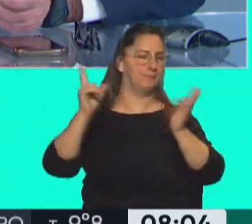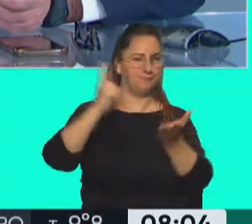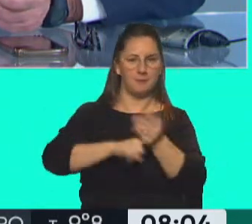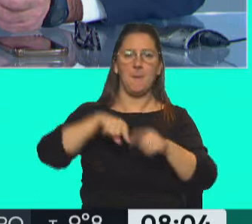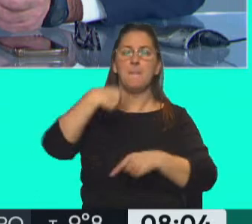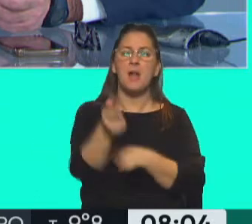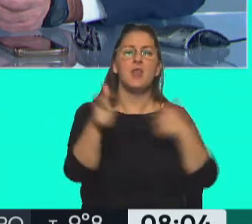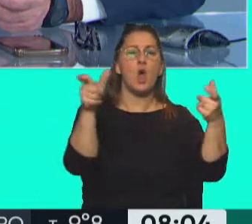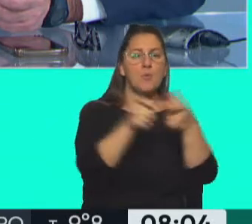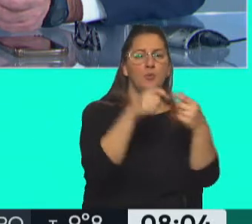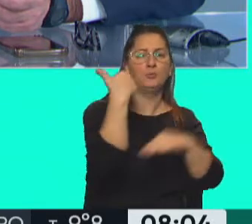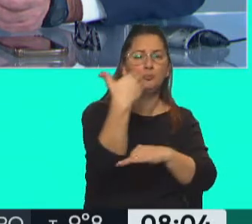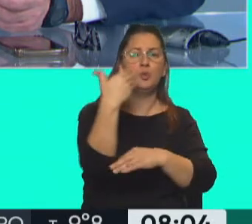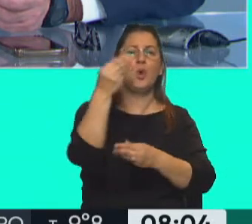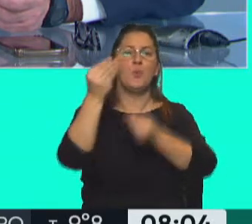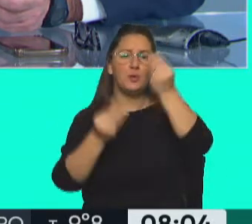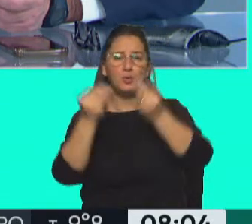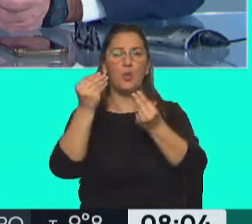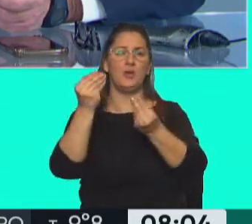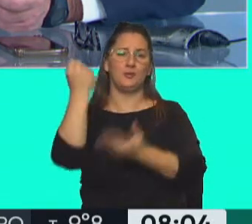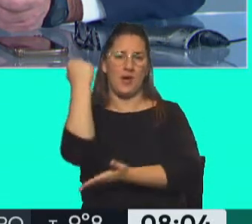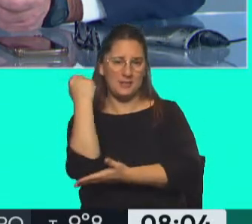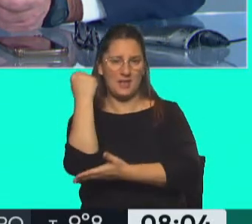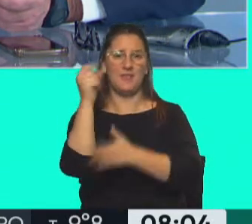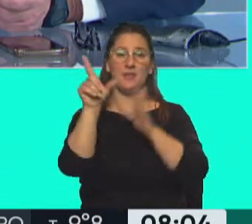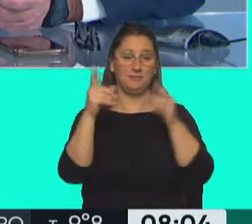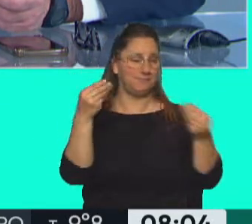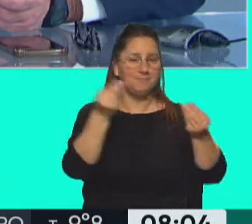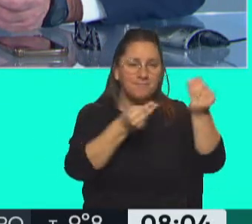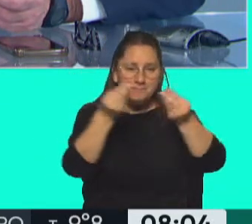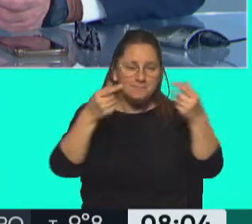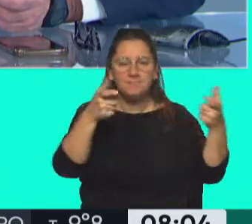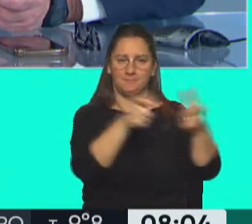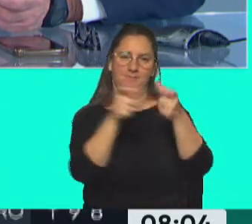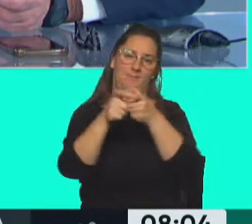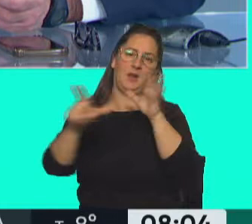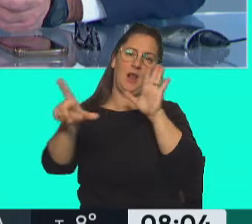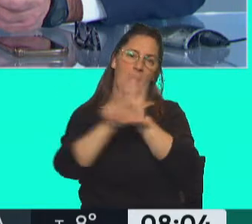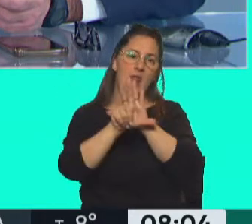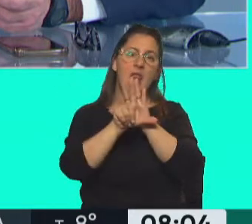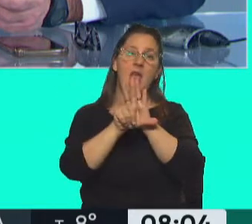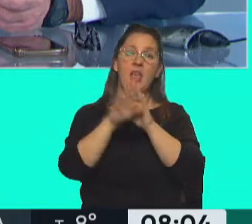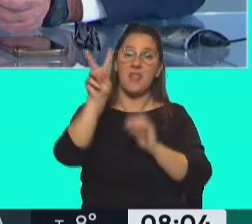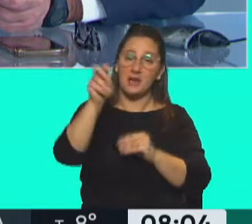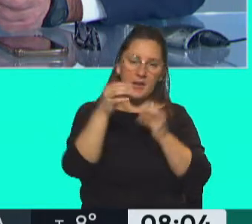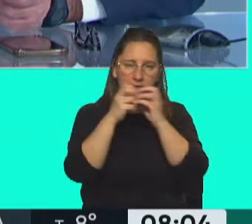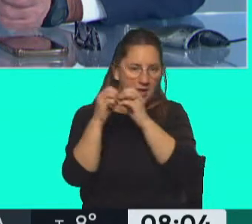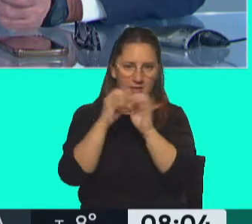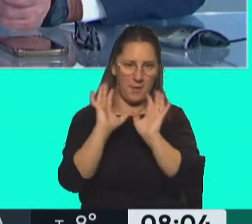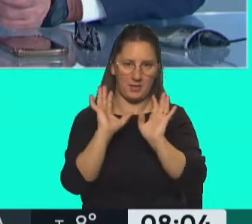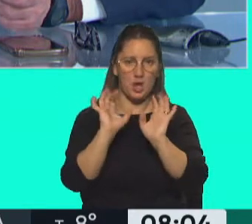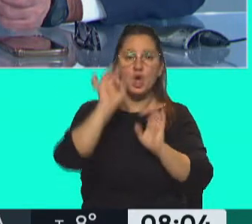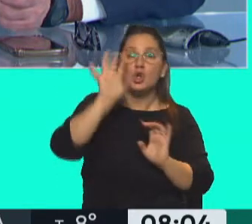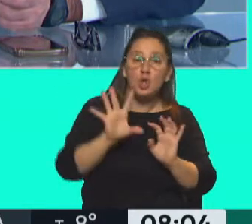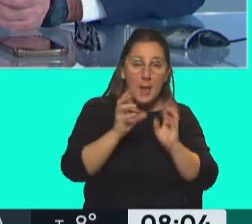plenario de comisiones, presupuesto y hacienda, legislación general, van a discutir nuevamente la ley de alquileres. No solo